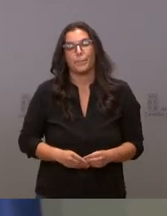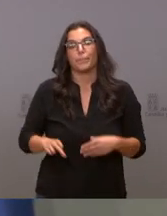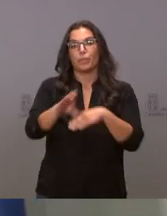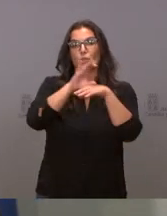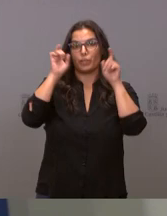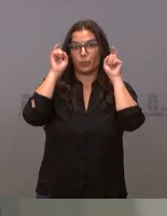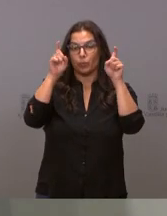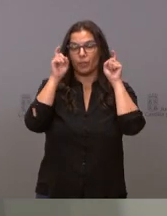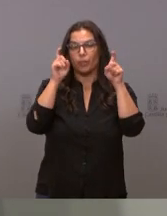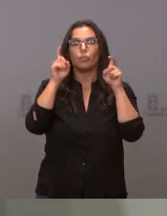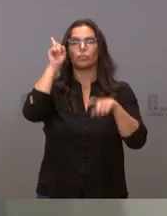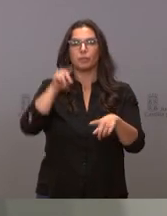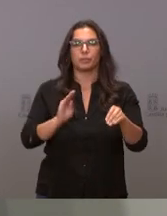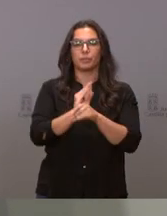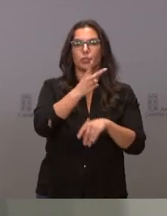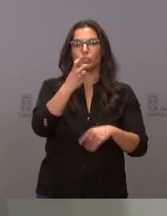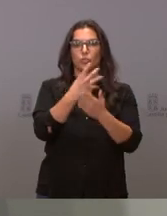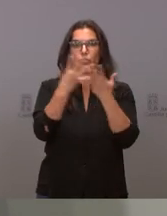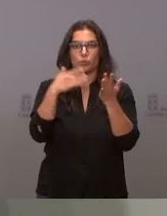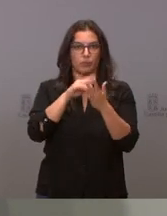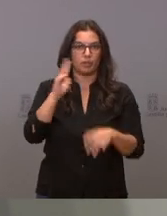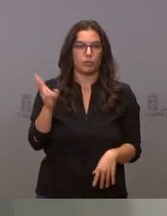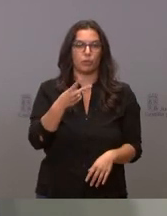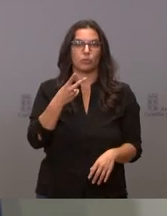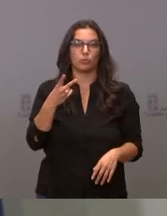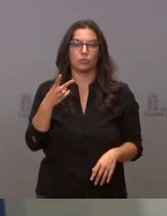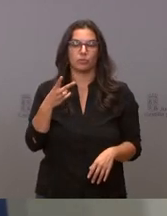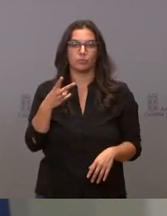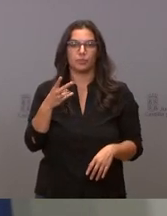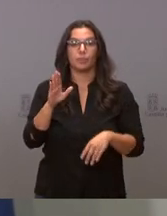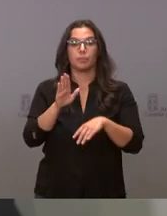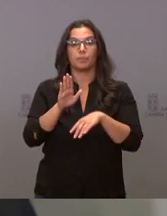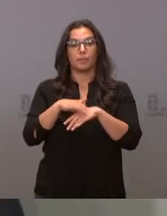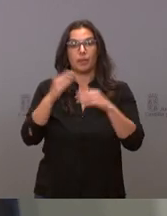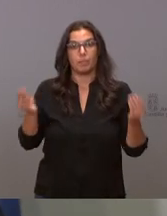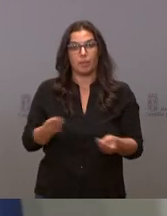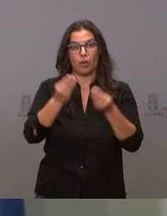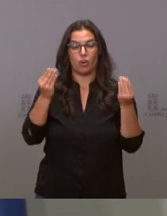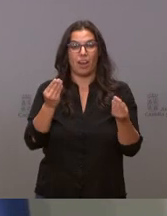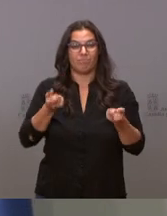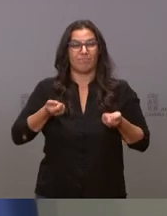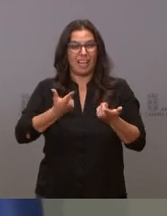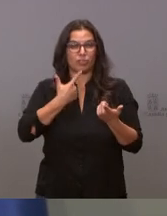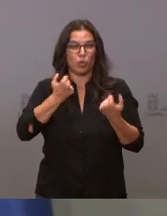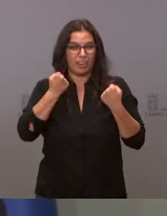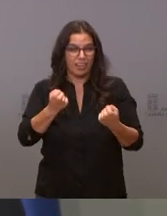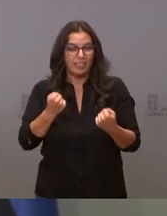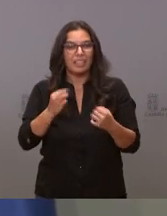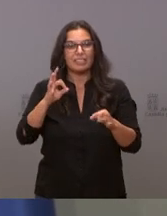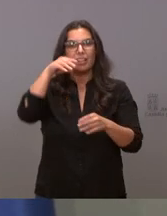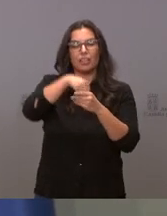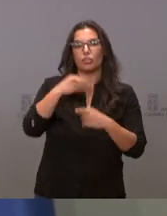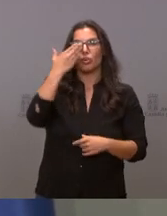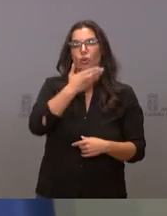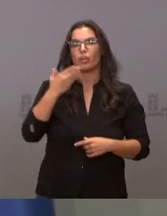destina también 219.000 euros para mejorar la eficiencia energética del Colegio de Educación